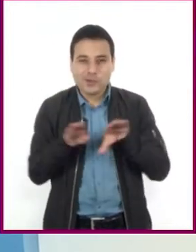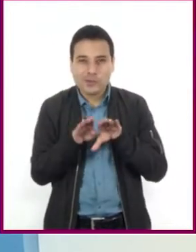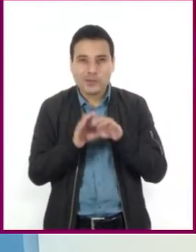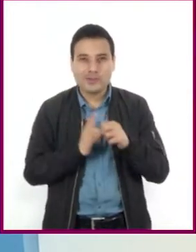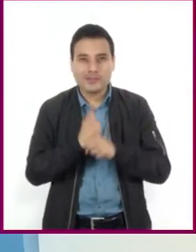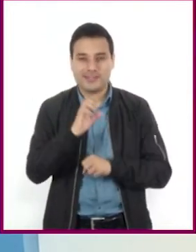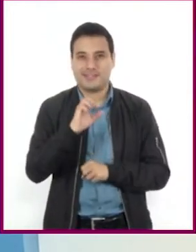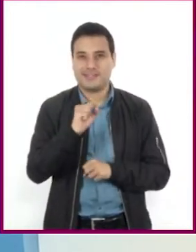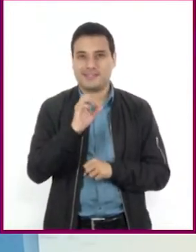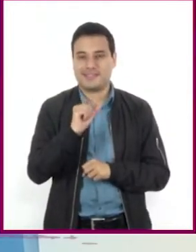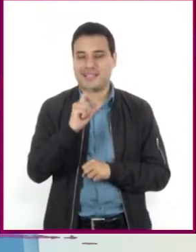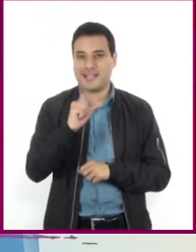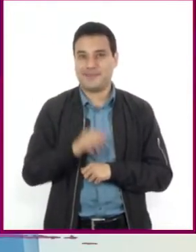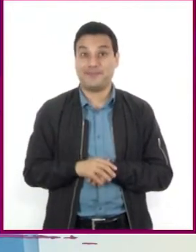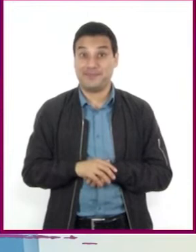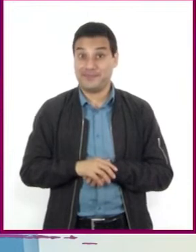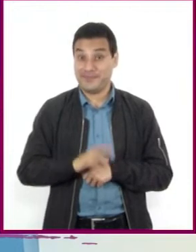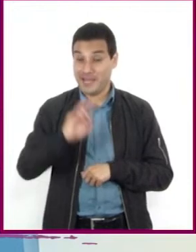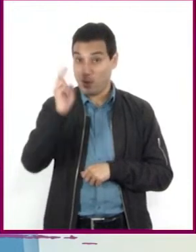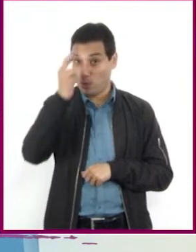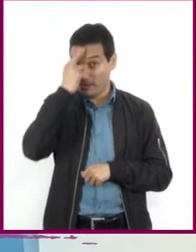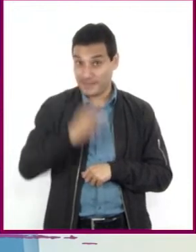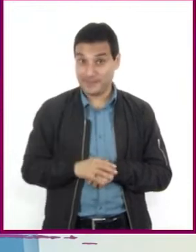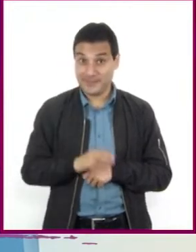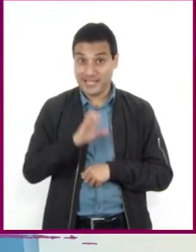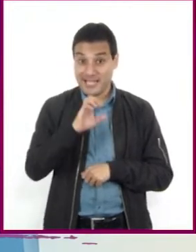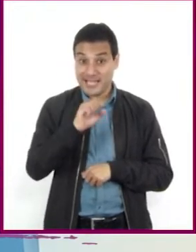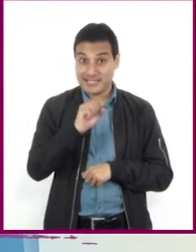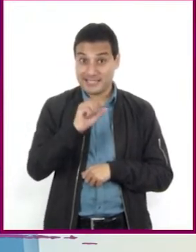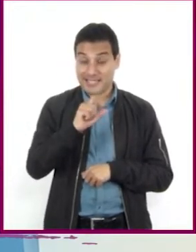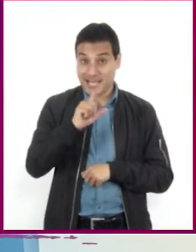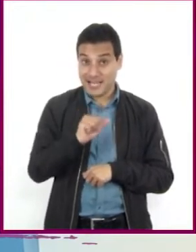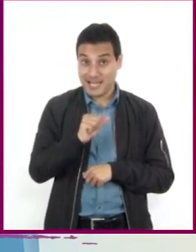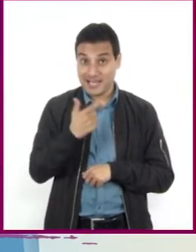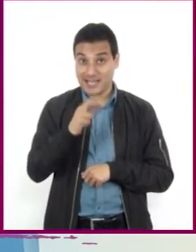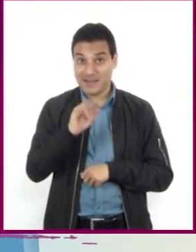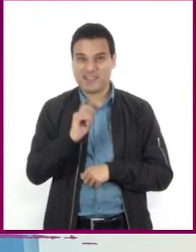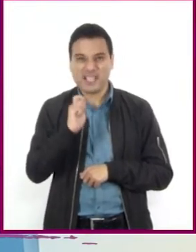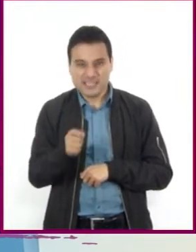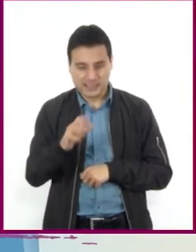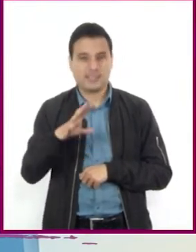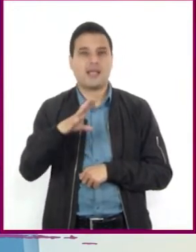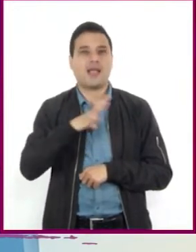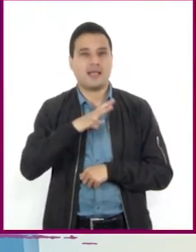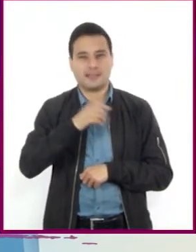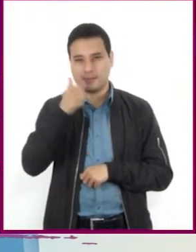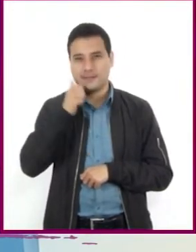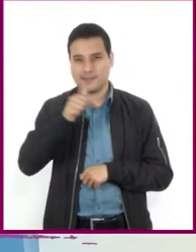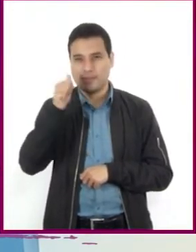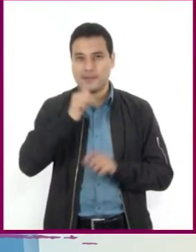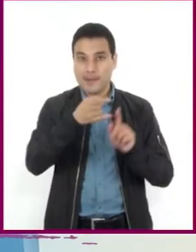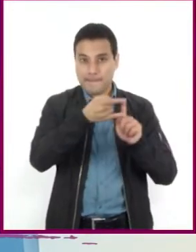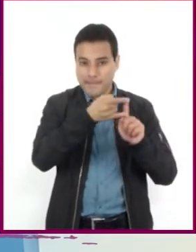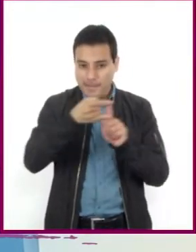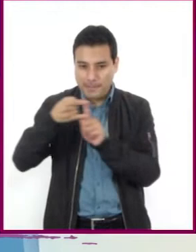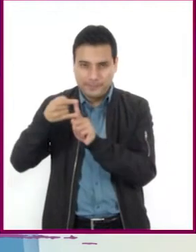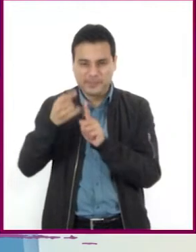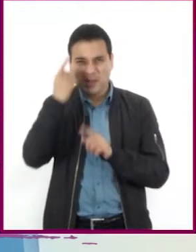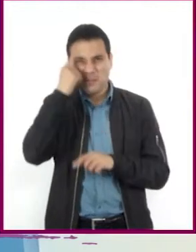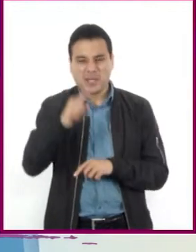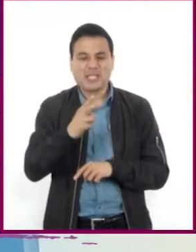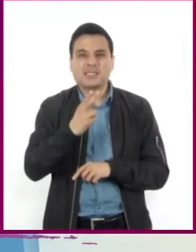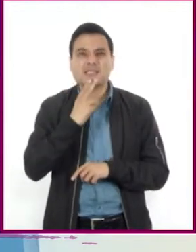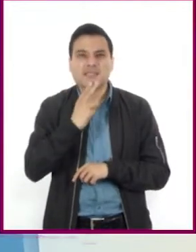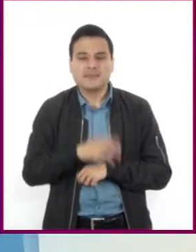Recuerden, siempre la escala gráfica se representa con una regleta dividida en segmentos, la cual les indica